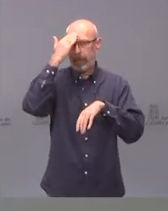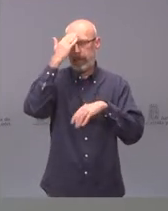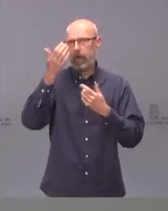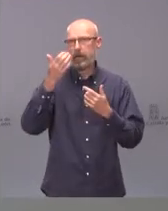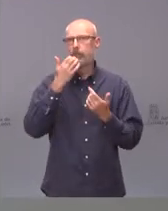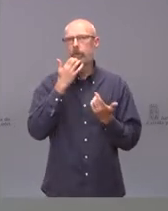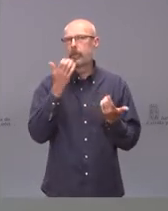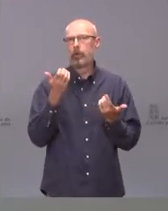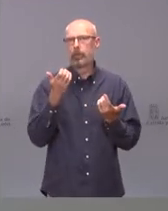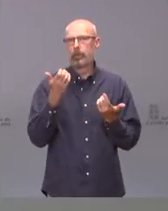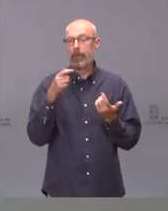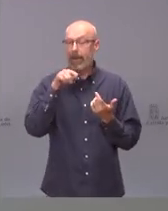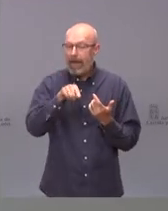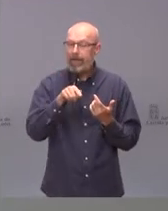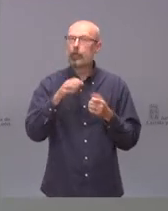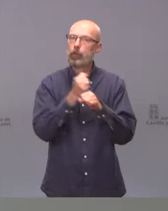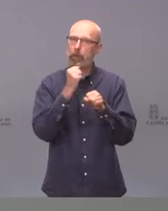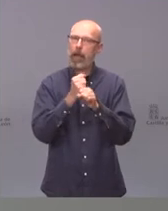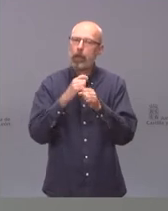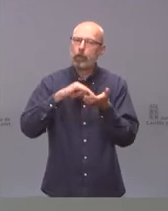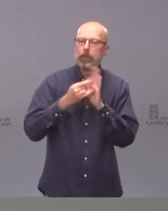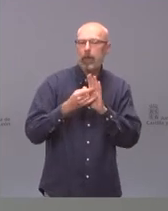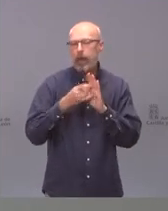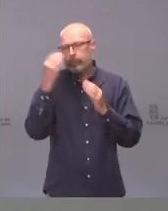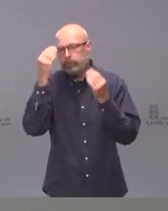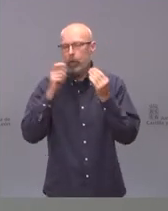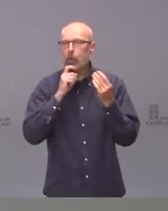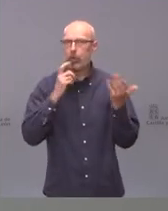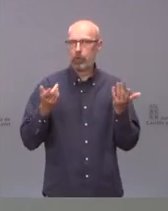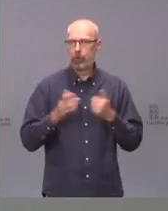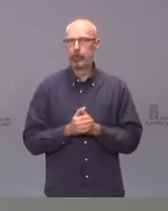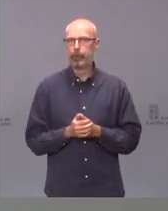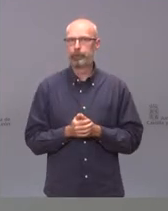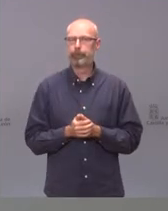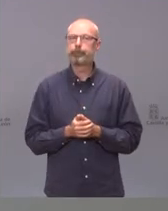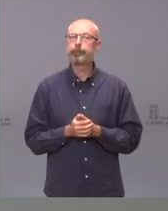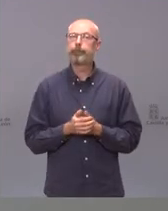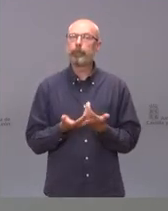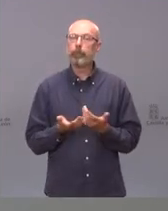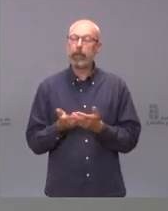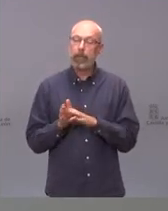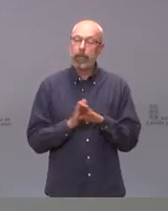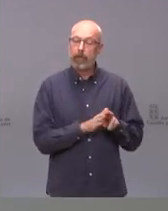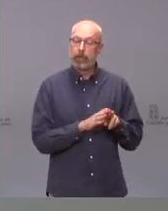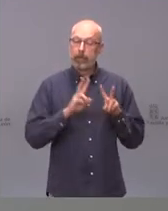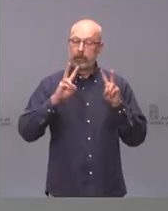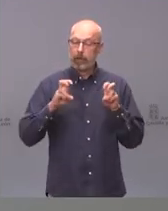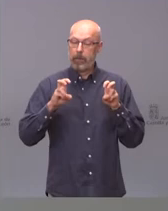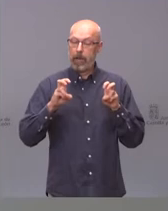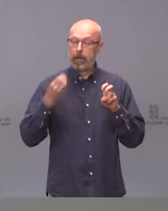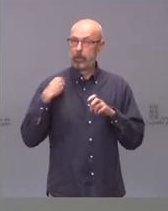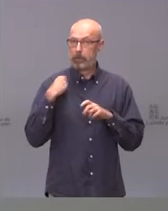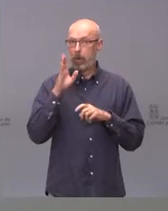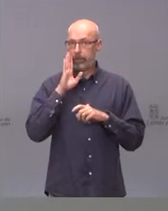para… y eso es lo que se está trabajando ahora en los grupos de trabajo. En cuanto a si ha habido